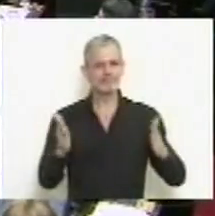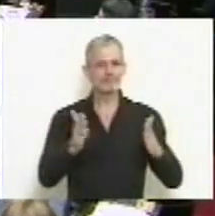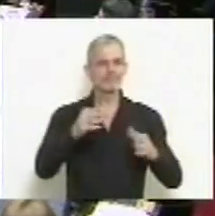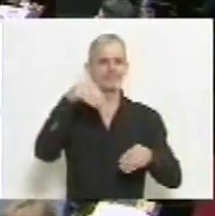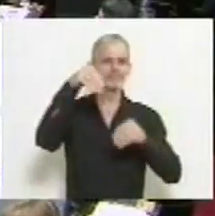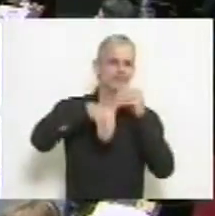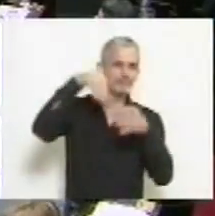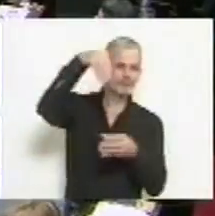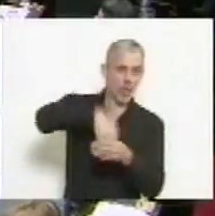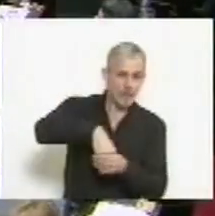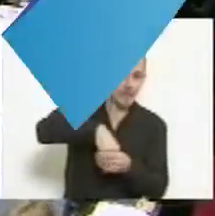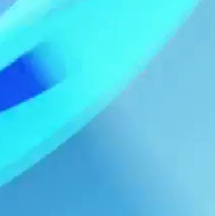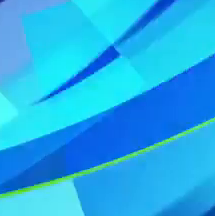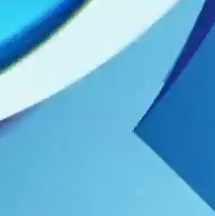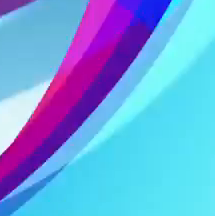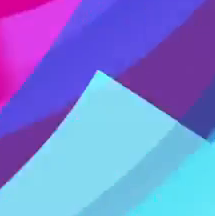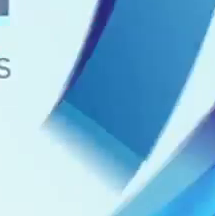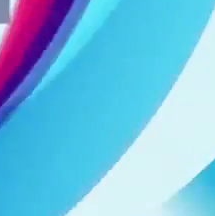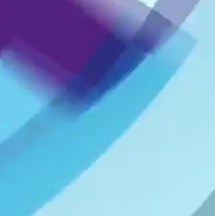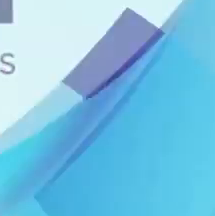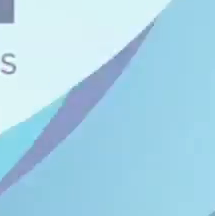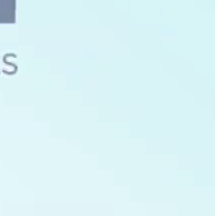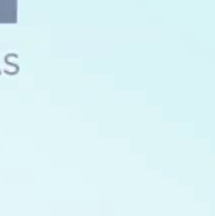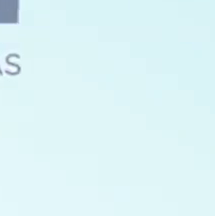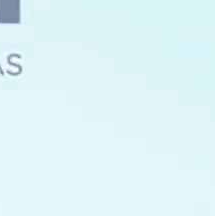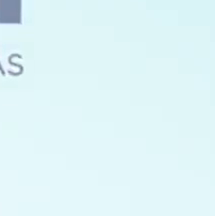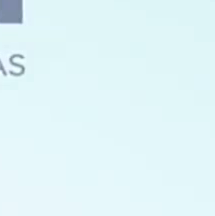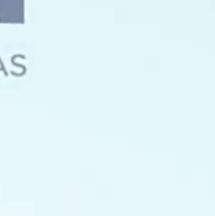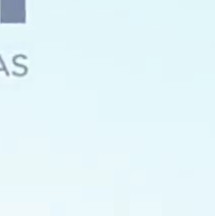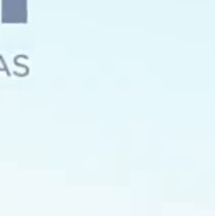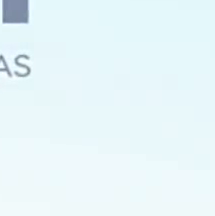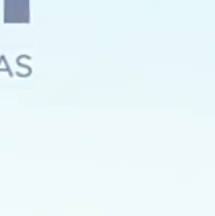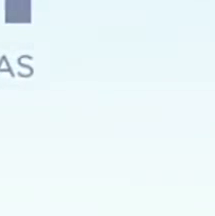Resulta afirmativa. afirmativa. justa afirmativa. coma.